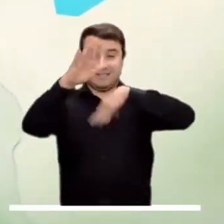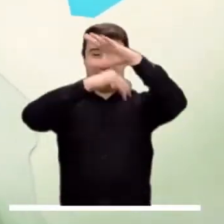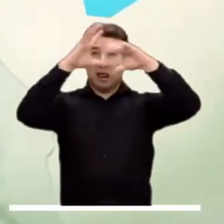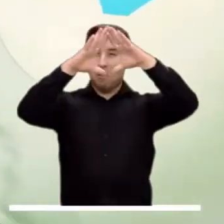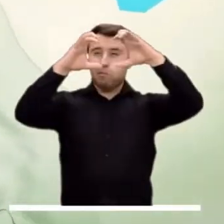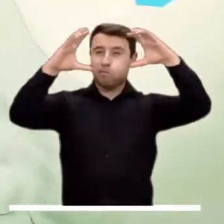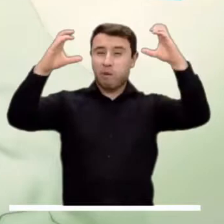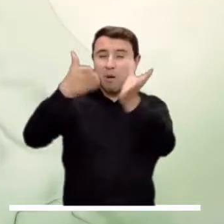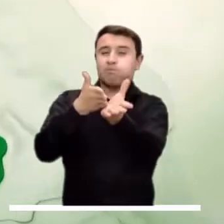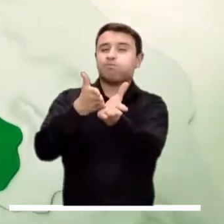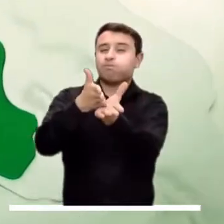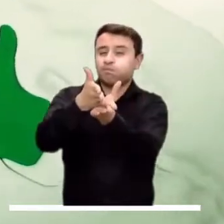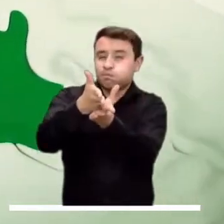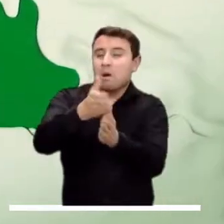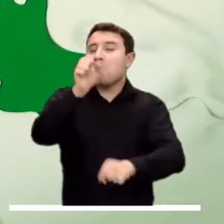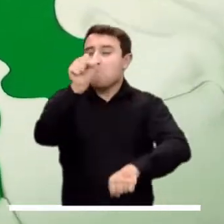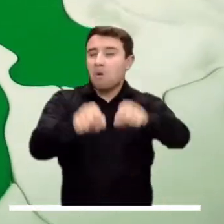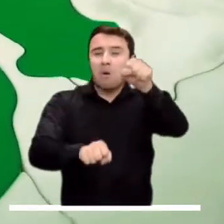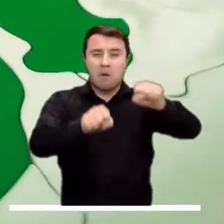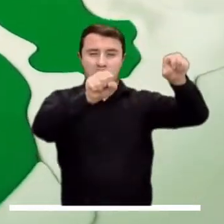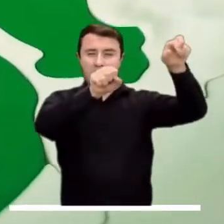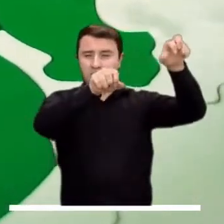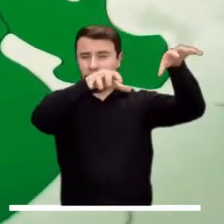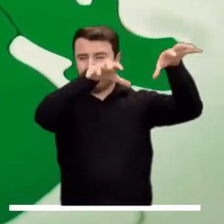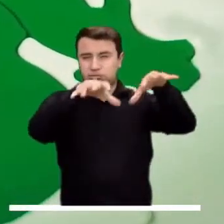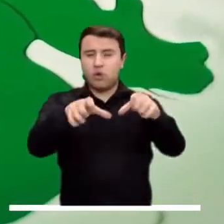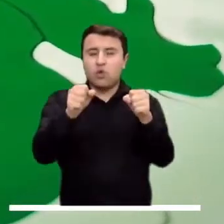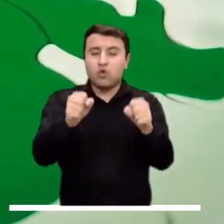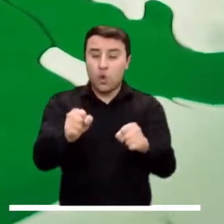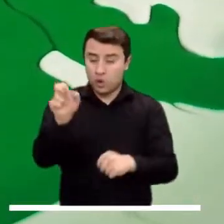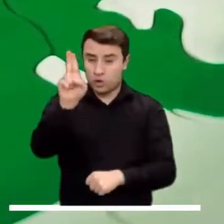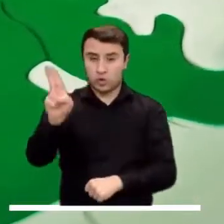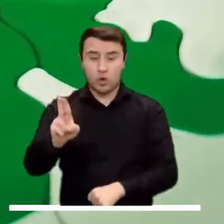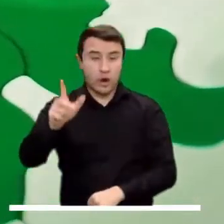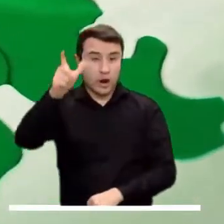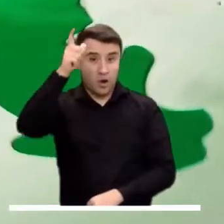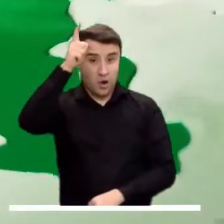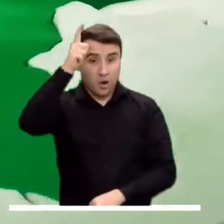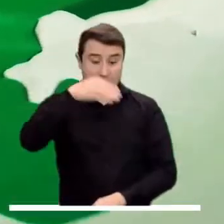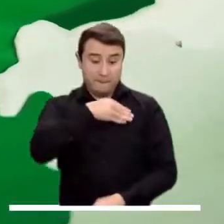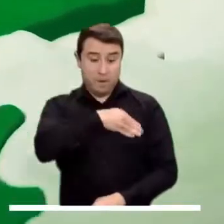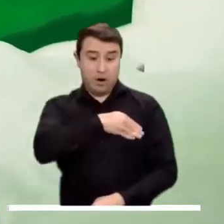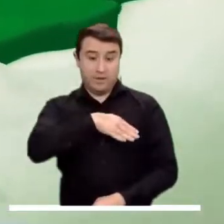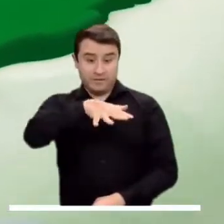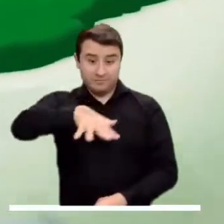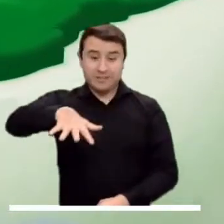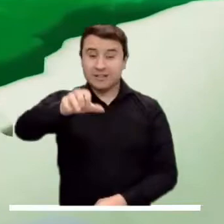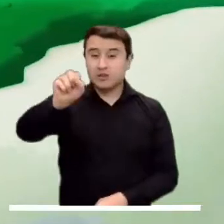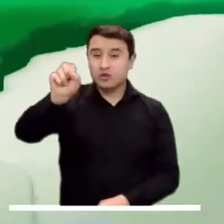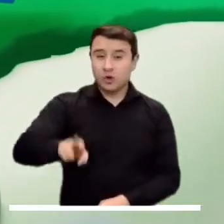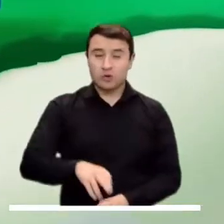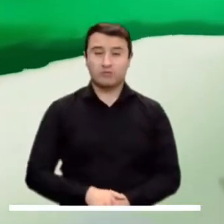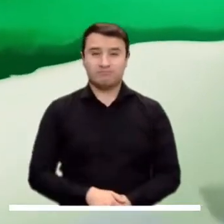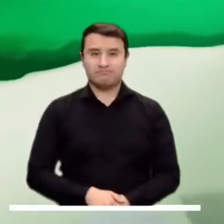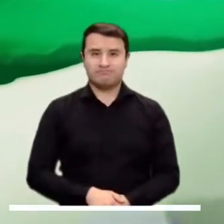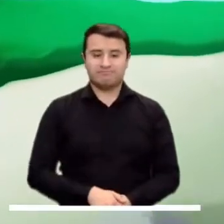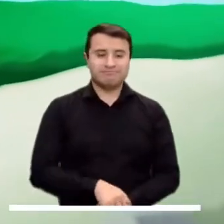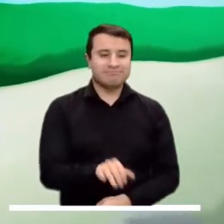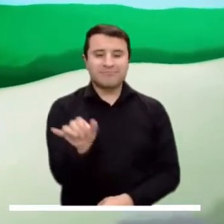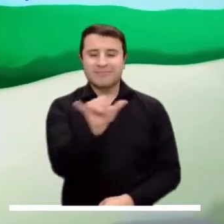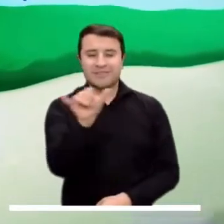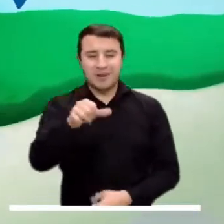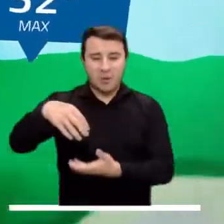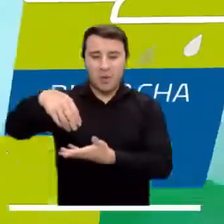Continúa el cielo nublado con posibilidad de fuertes precipitaciones en Sucre, Córdoba y sur de Bolívar. De igual manera en